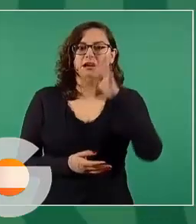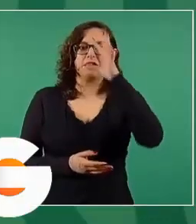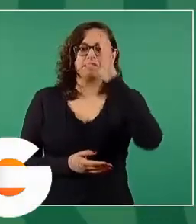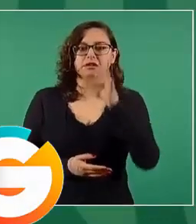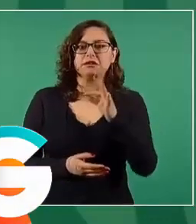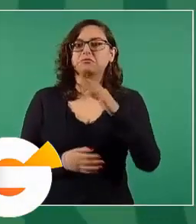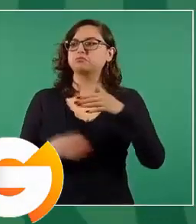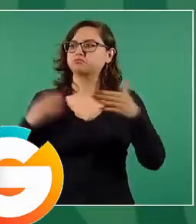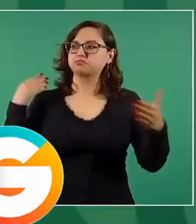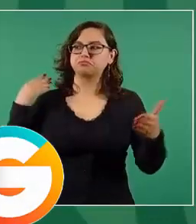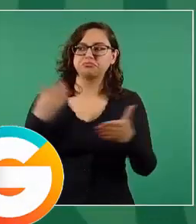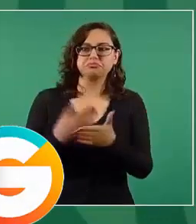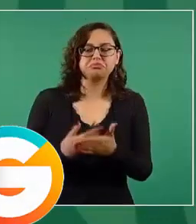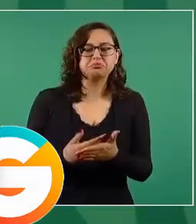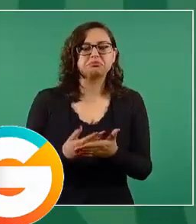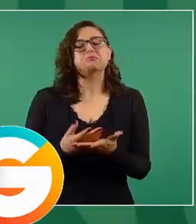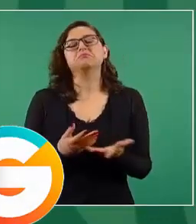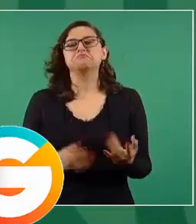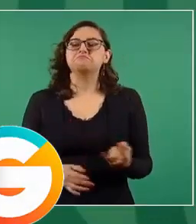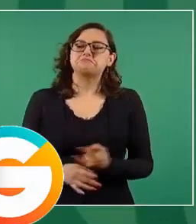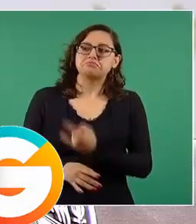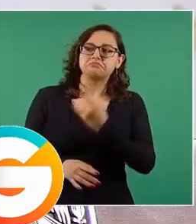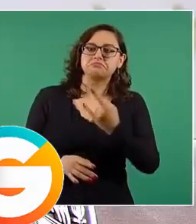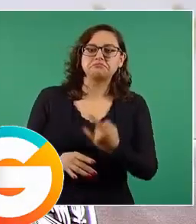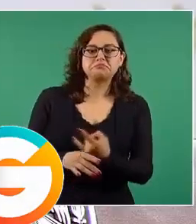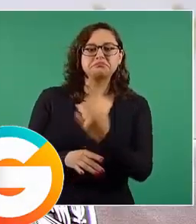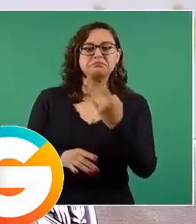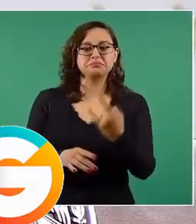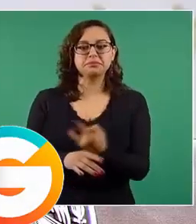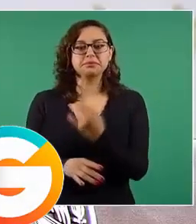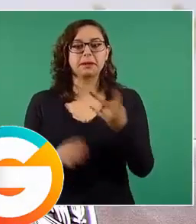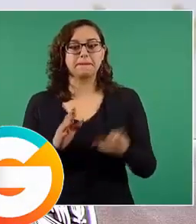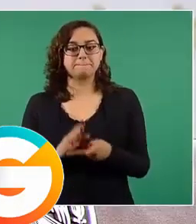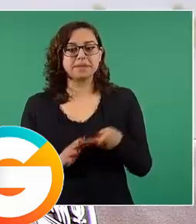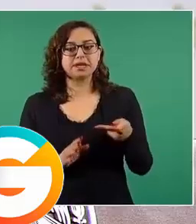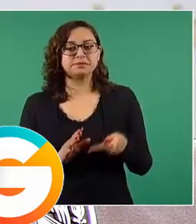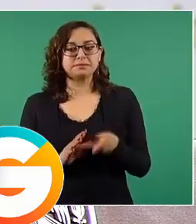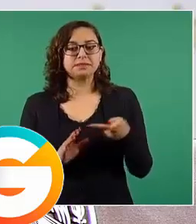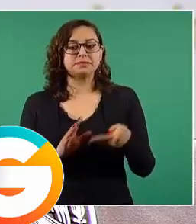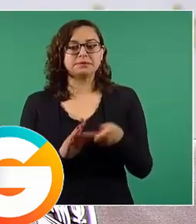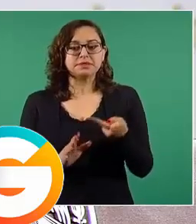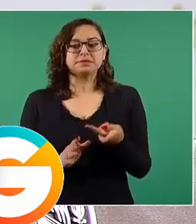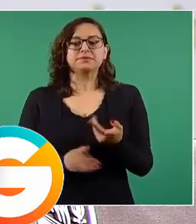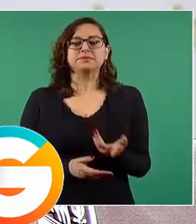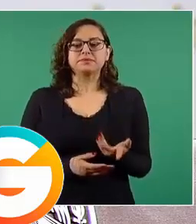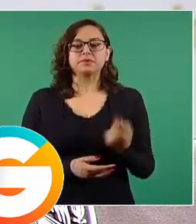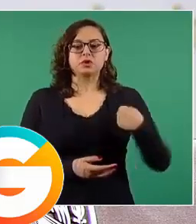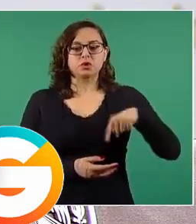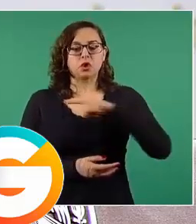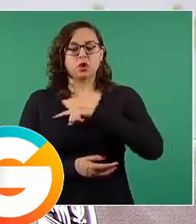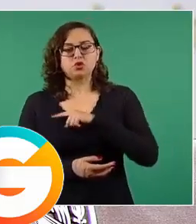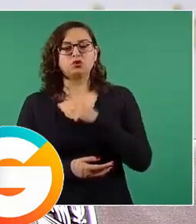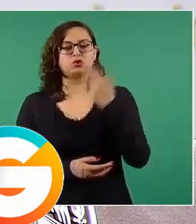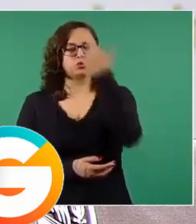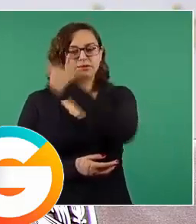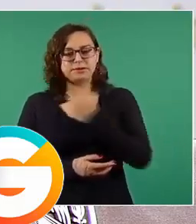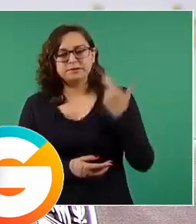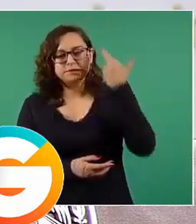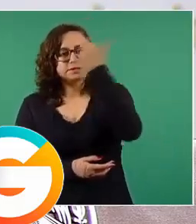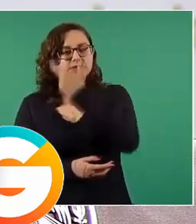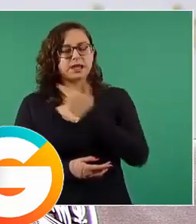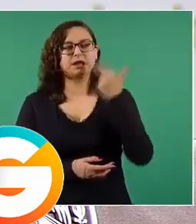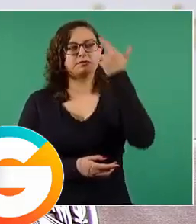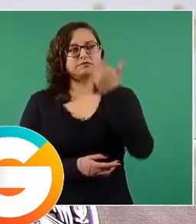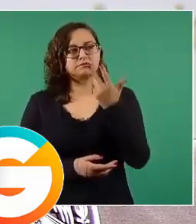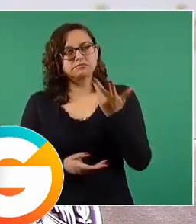El presidente Andrés Manuel López Obrador anunció esta mañana que su gobierno no esperará a que se lleve a cabo la reforma electoral para promover y